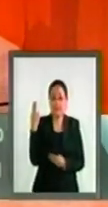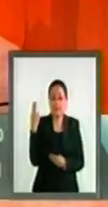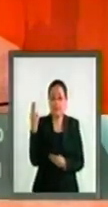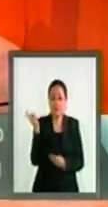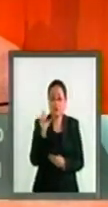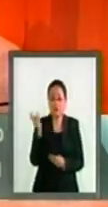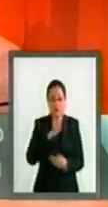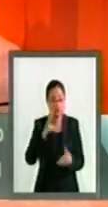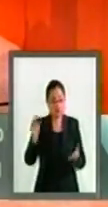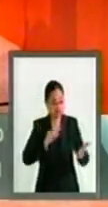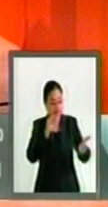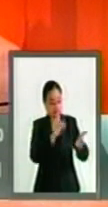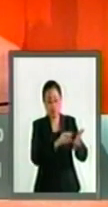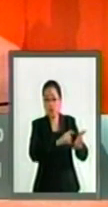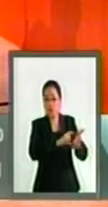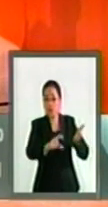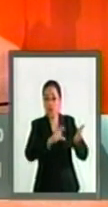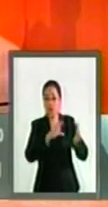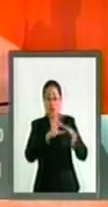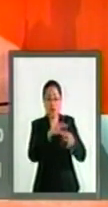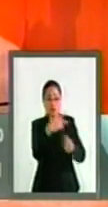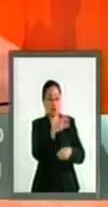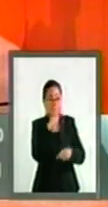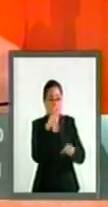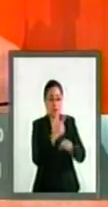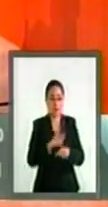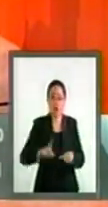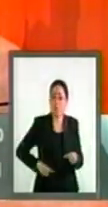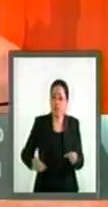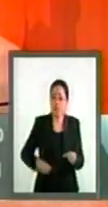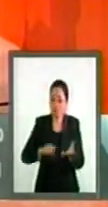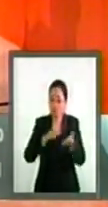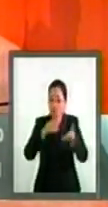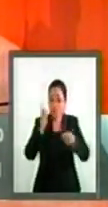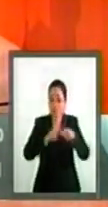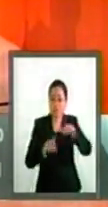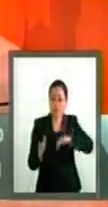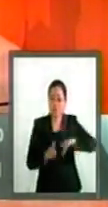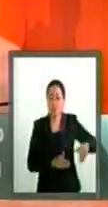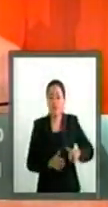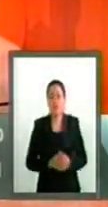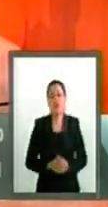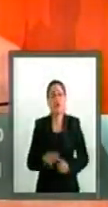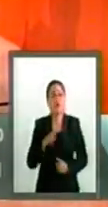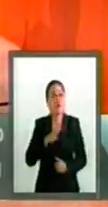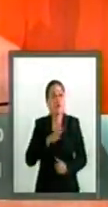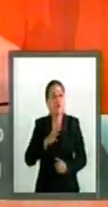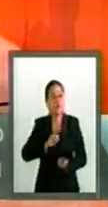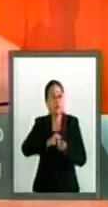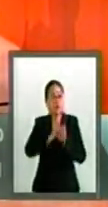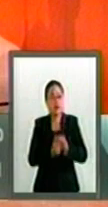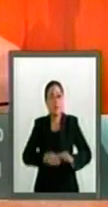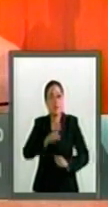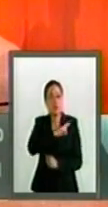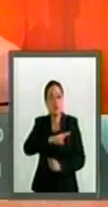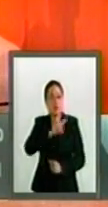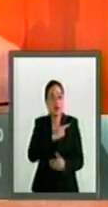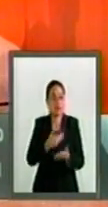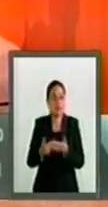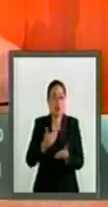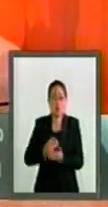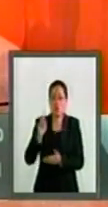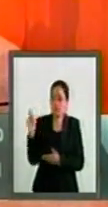al quedar fuera de la garantía de educación por parte del Estado, se impulsa un proceso de privatización. Hoy,